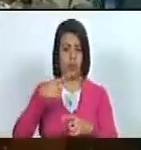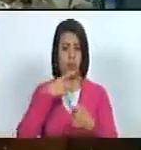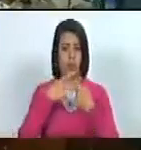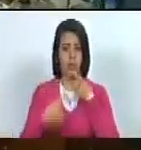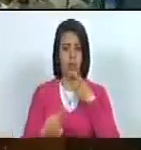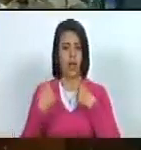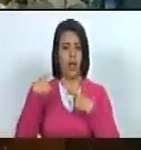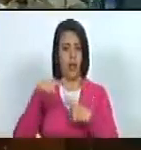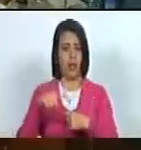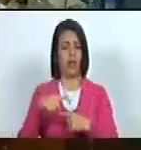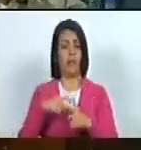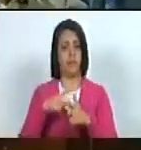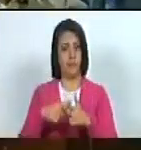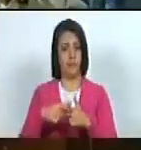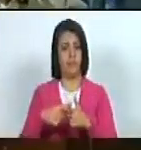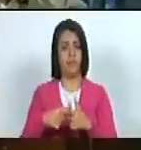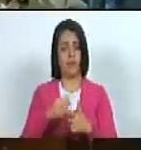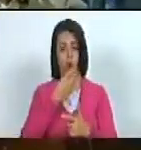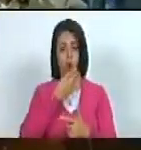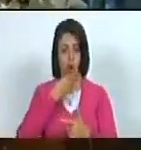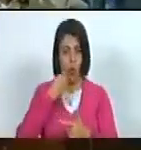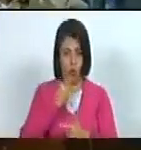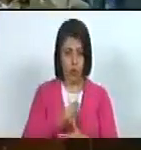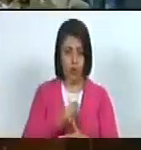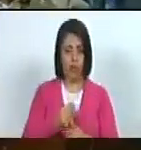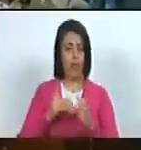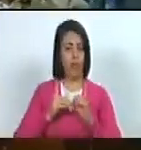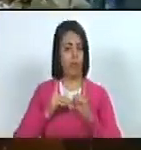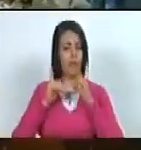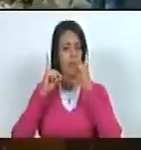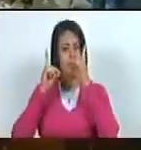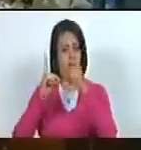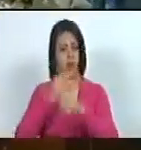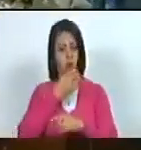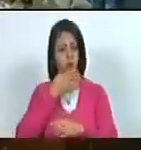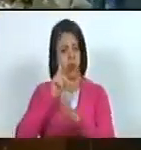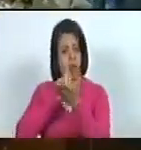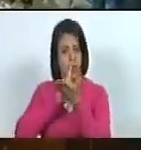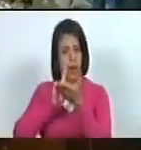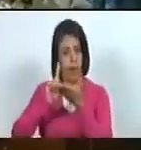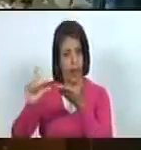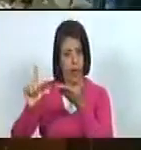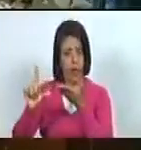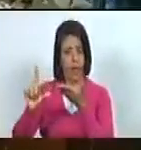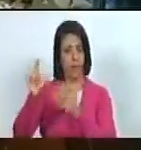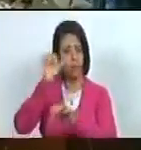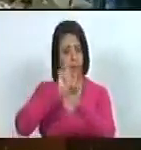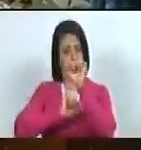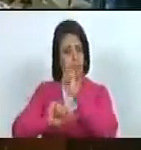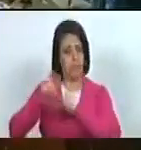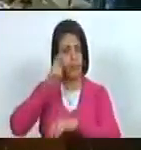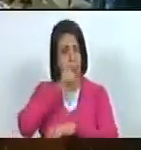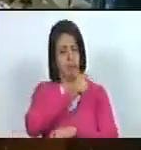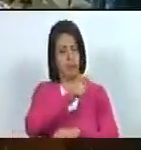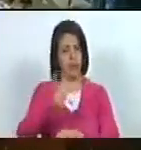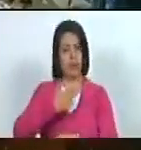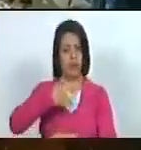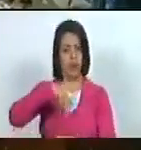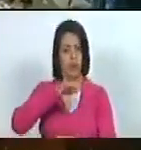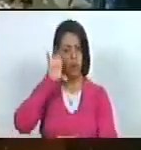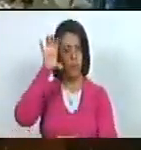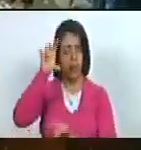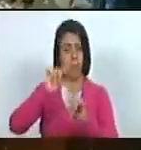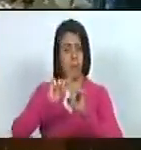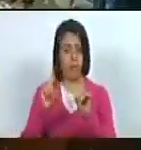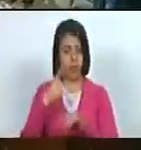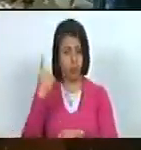decir que ahí han estado jóvenes con dignidad jóvenes leales que han defendido la soberanía de nuestro país